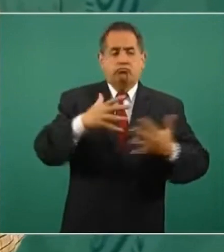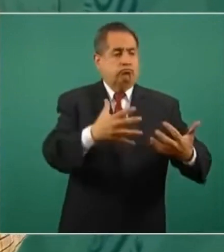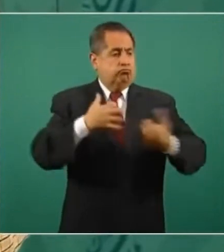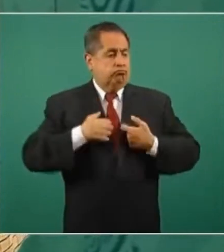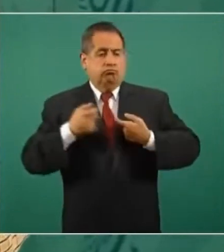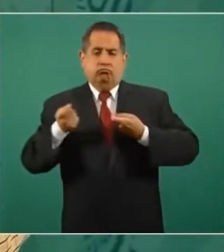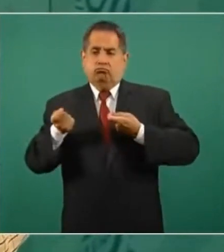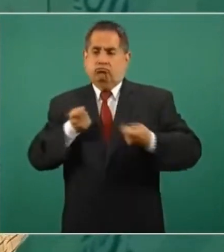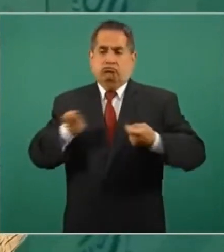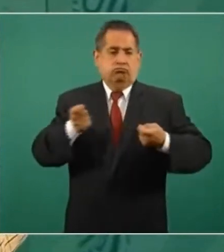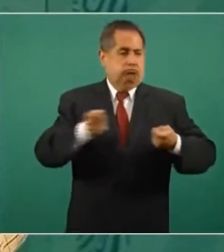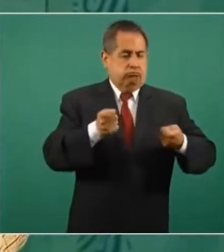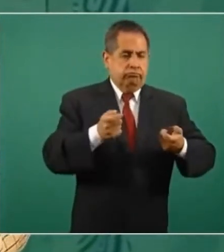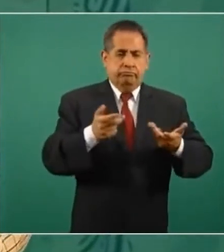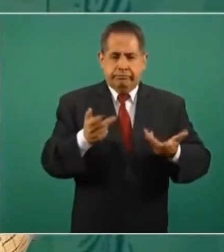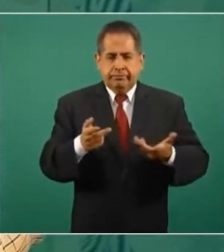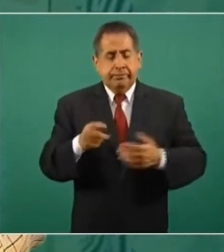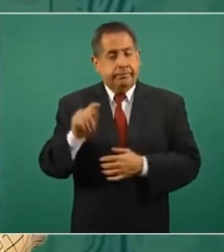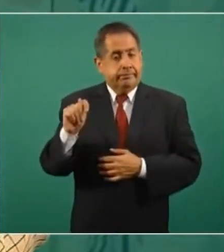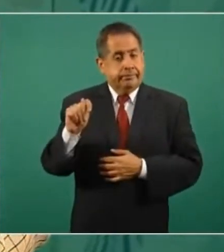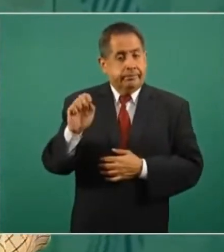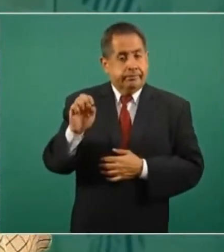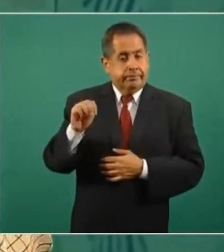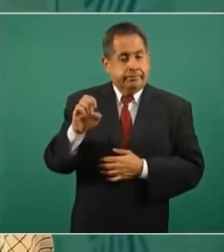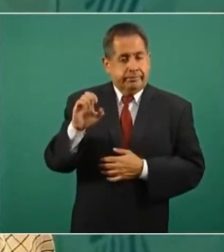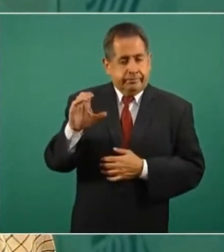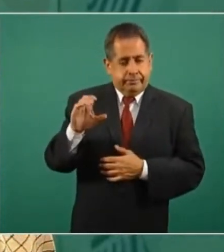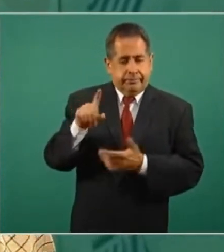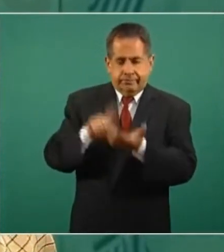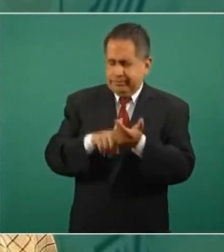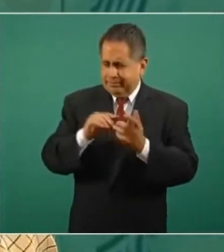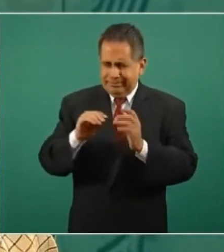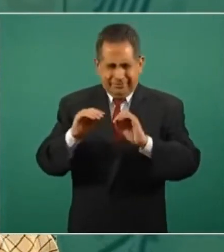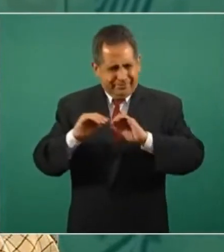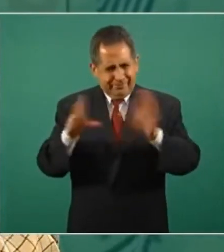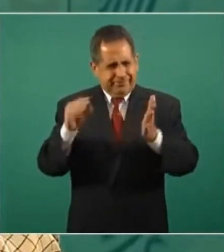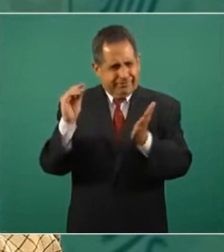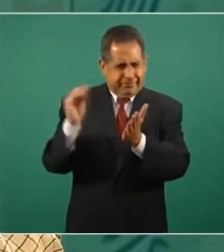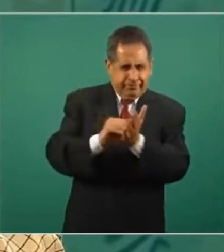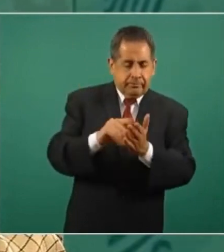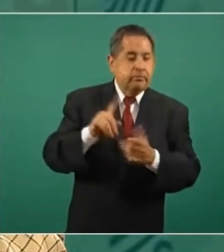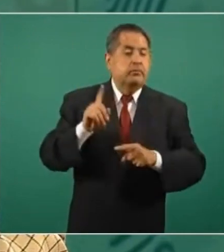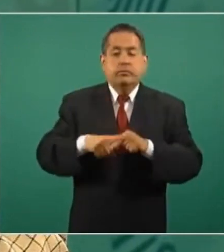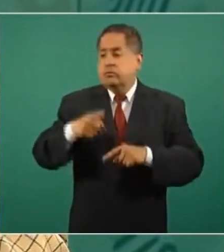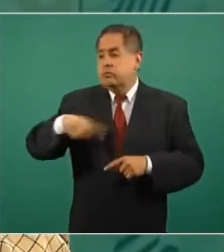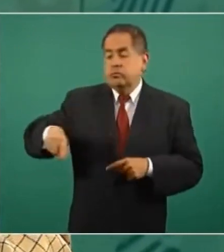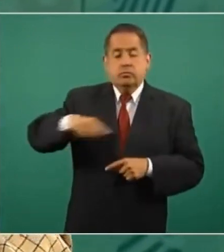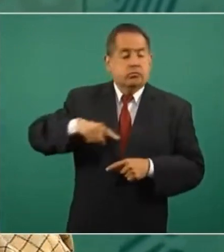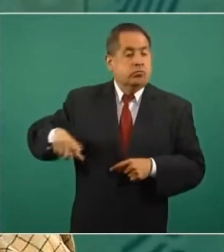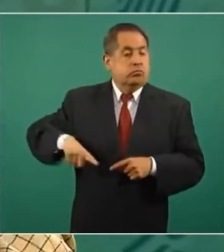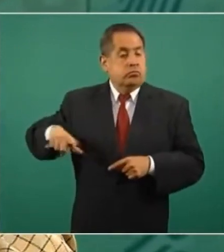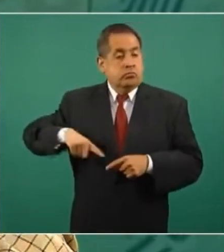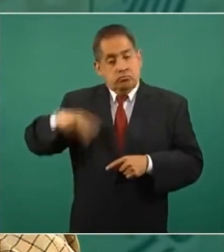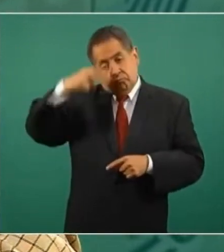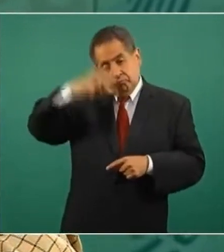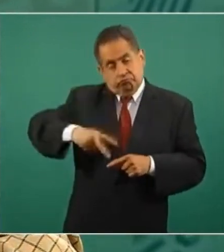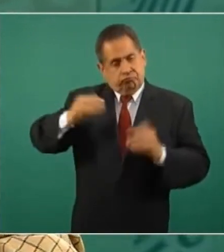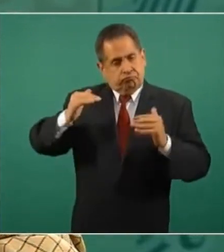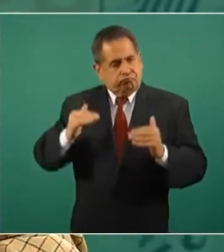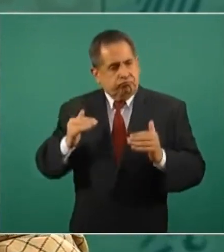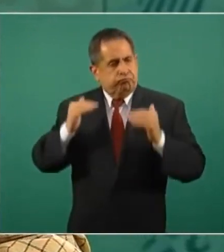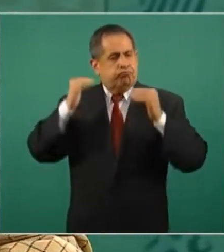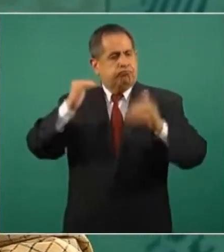temas. En el TEMEC se estableció con toda precisión la soberanía, la soberanía